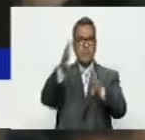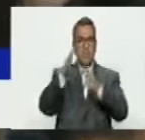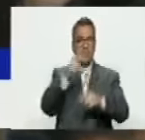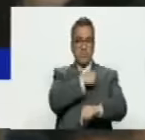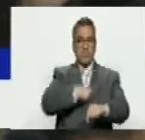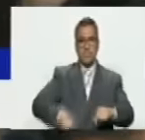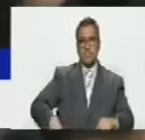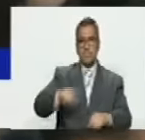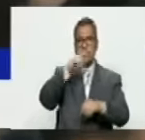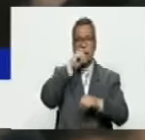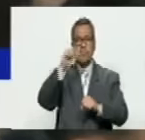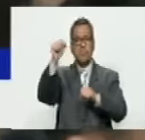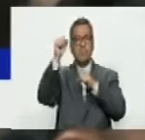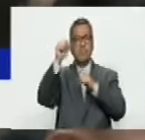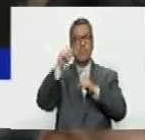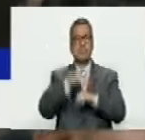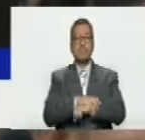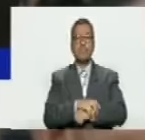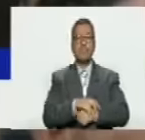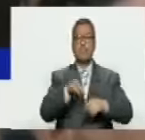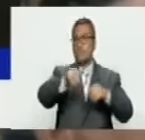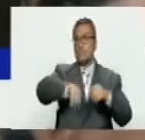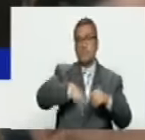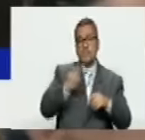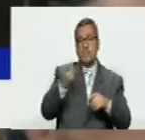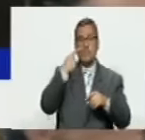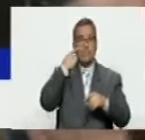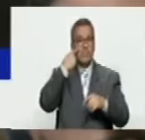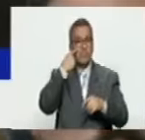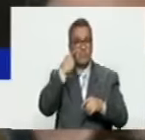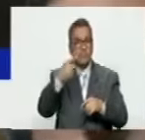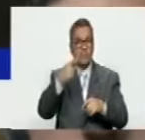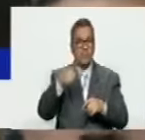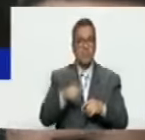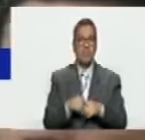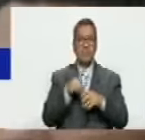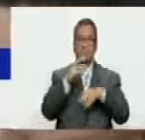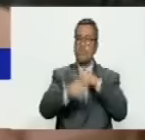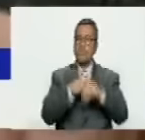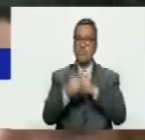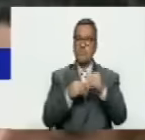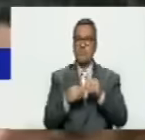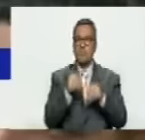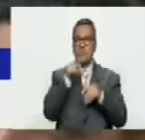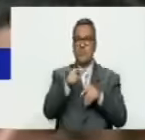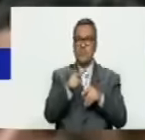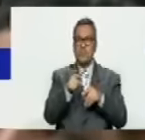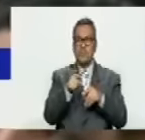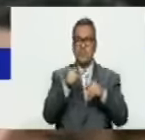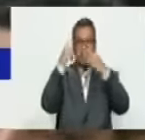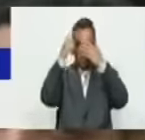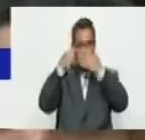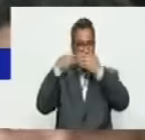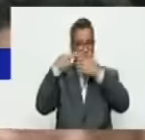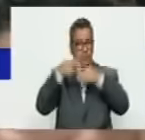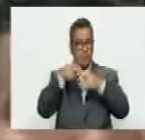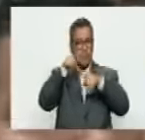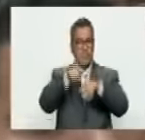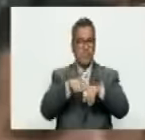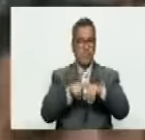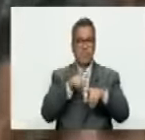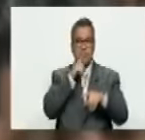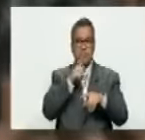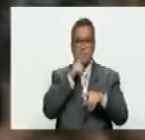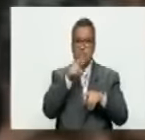presidente Nicolás Maduro que no podíamos perder de vista cómo el fascismo en esa